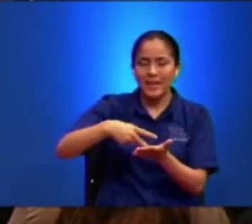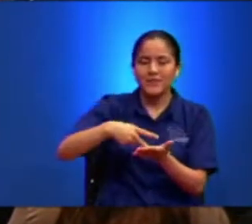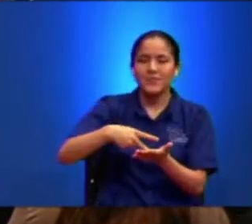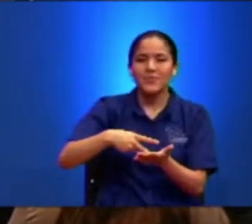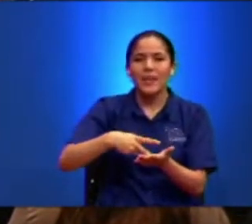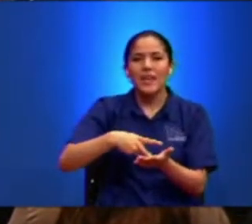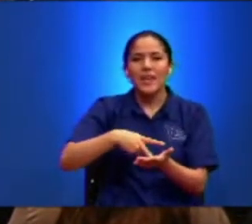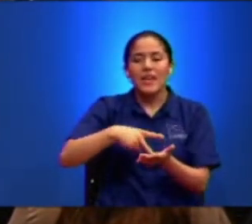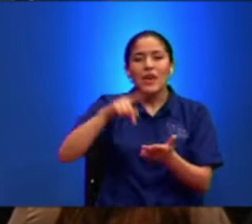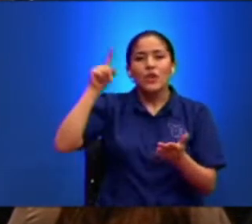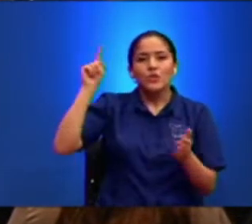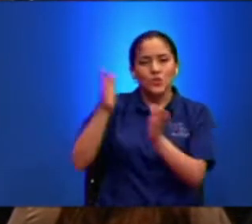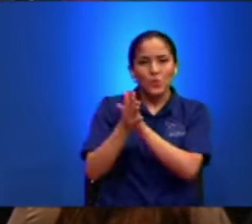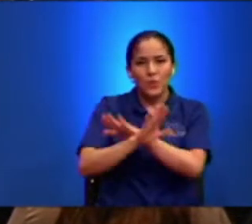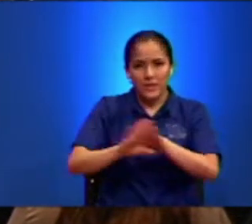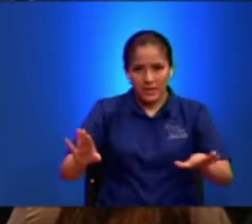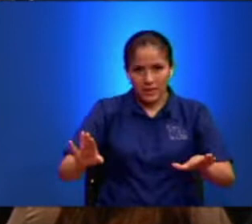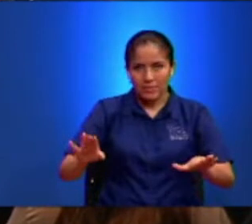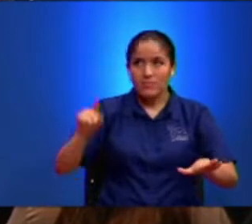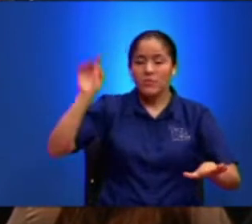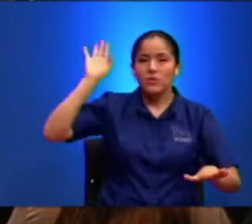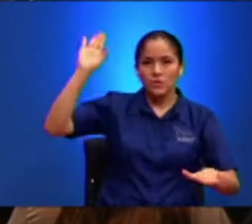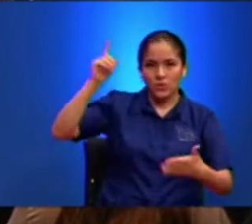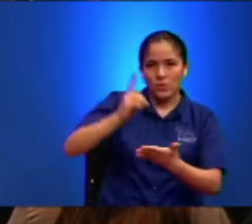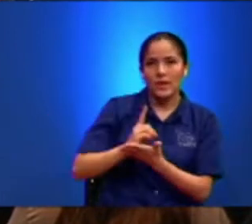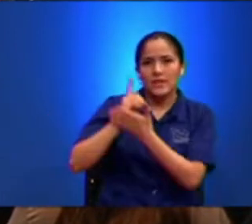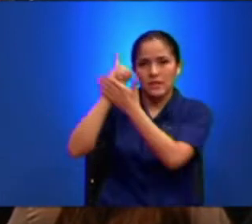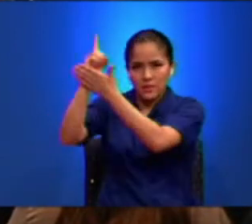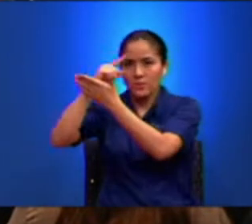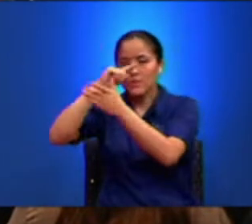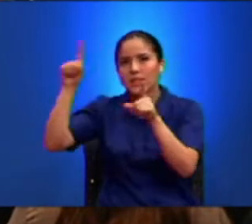¿Verdad? Eso es lo que estamos haciendo